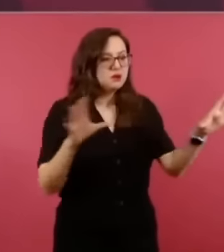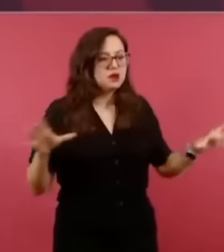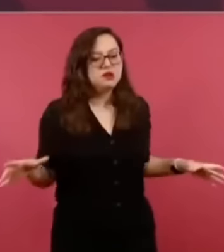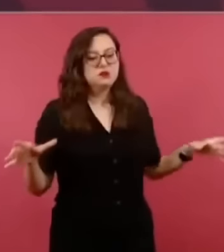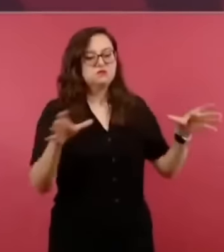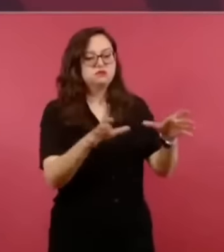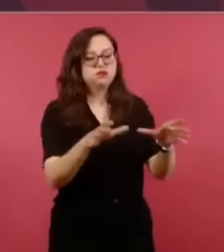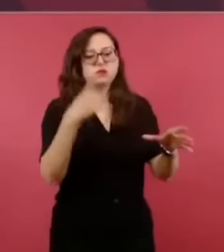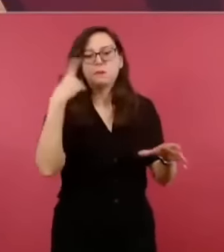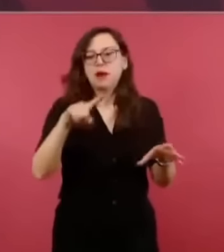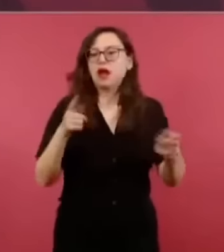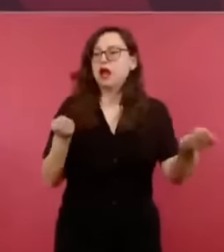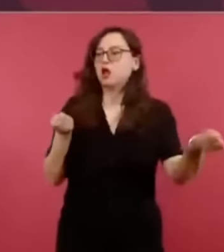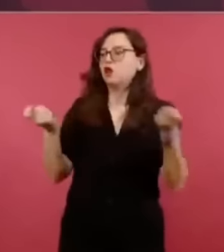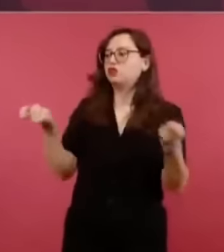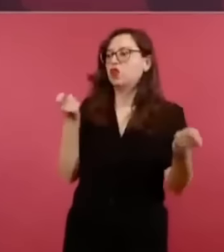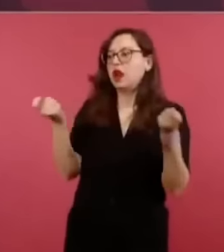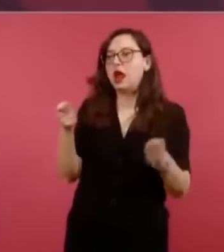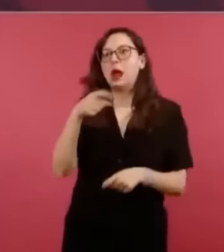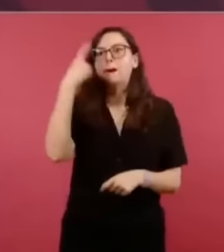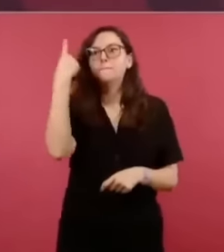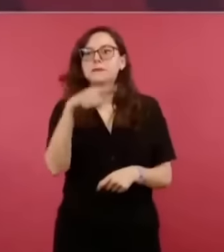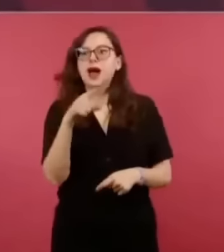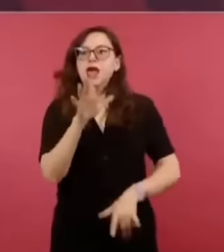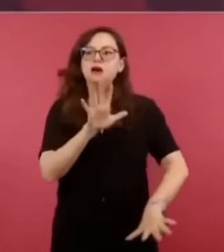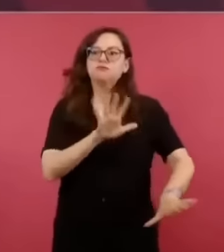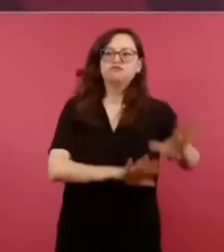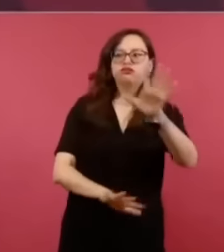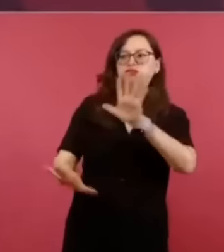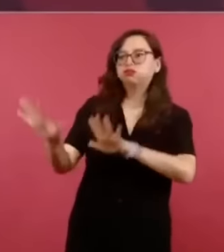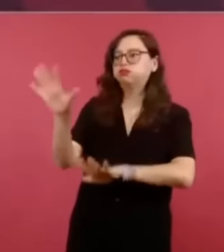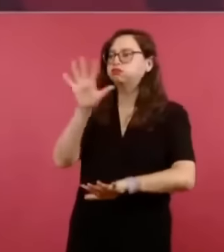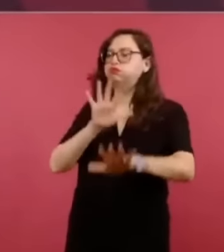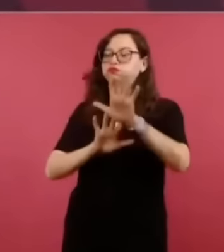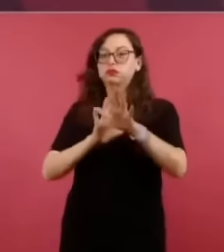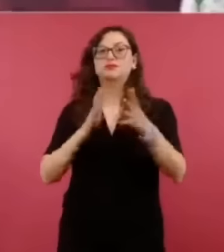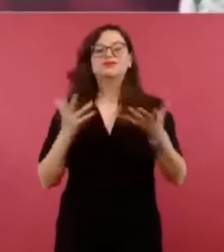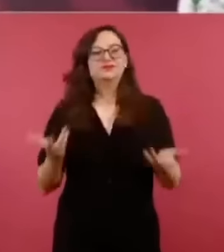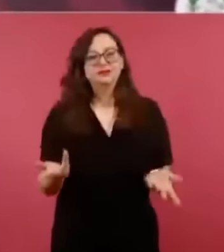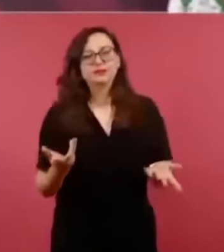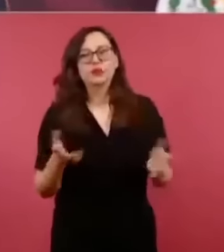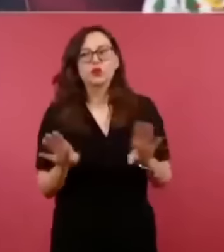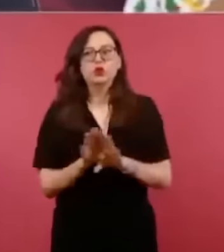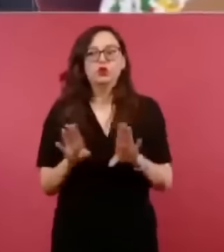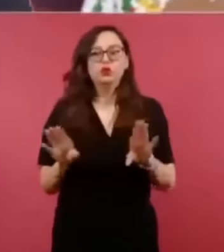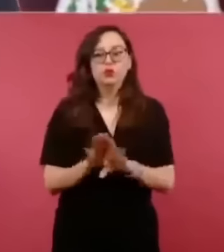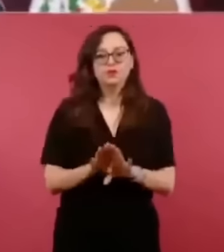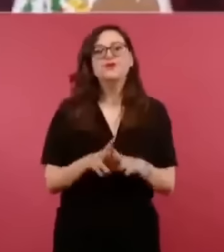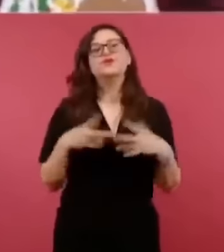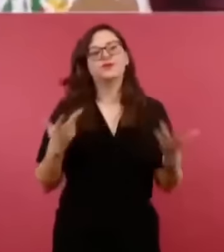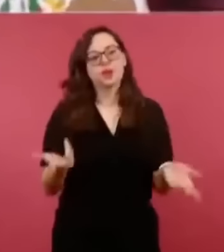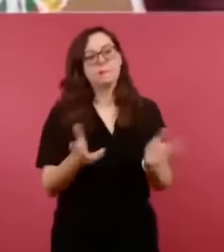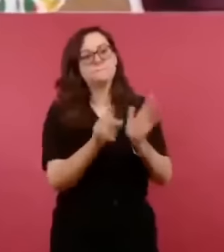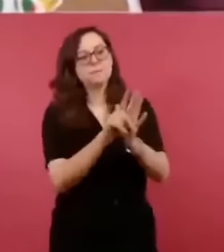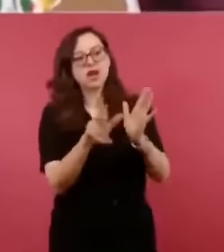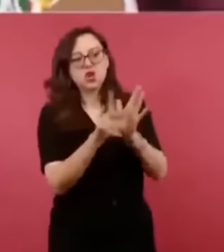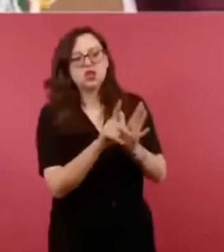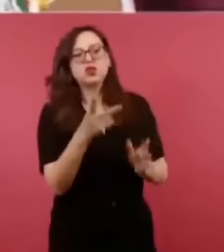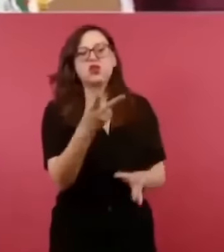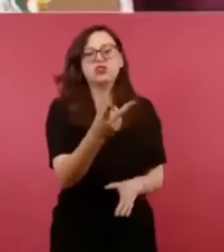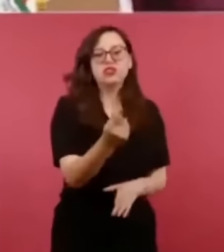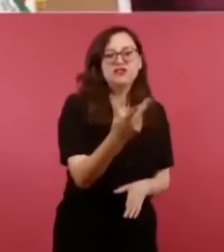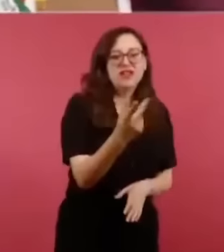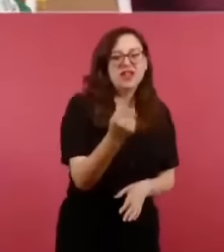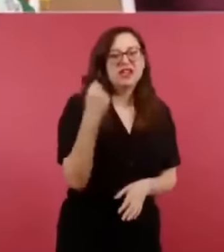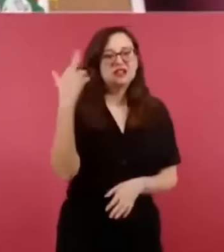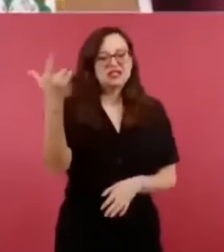Se necesitaba de los medios masivos de información o manipulación